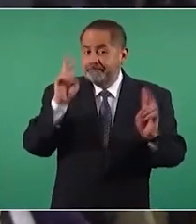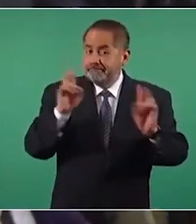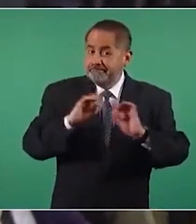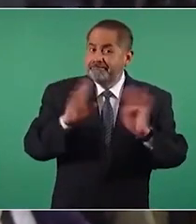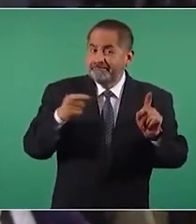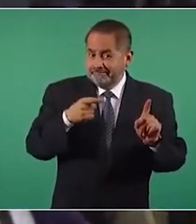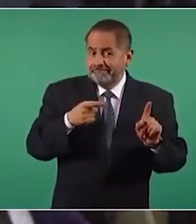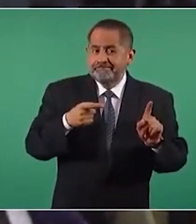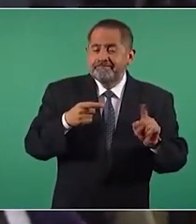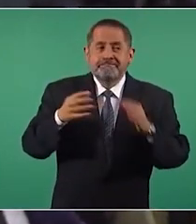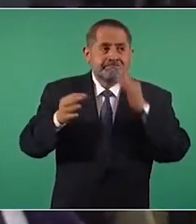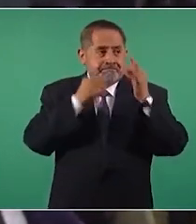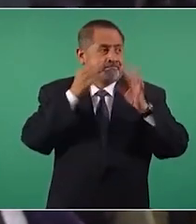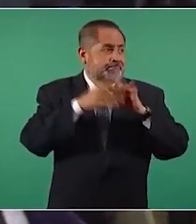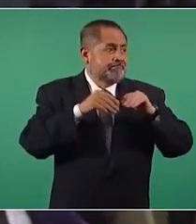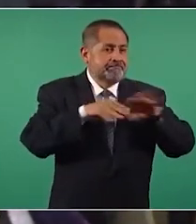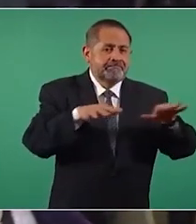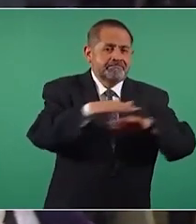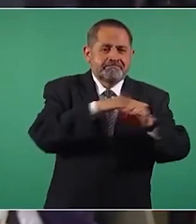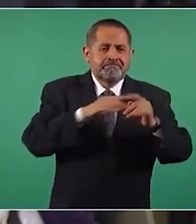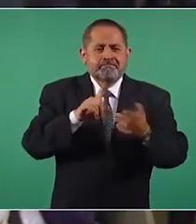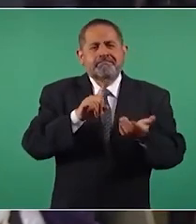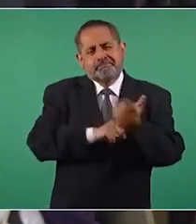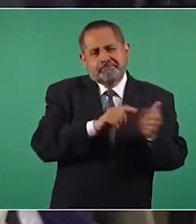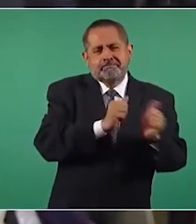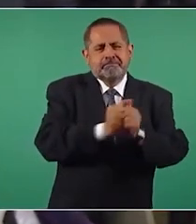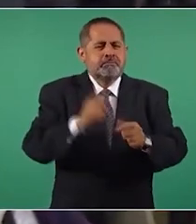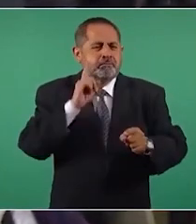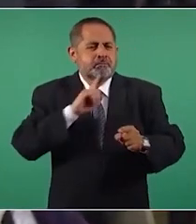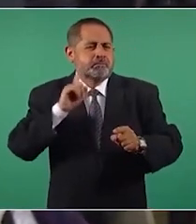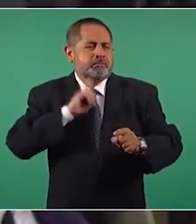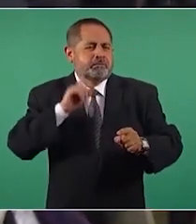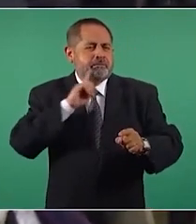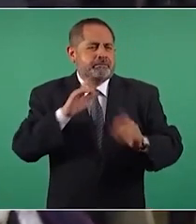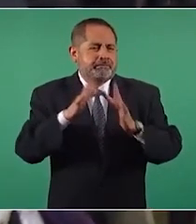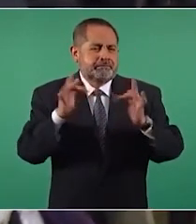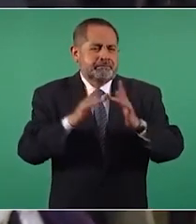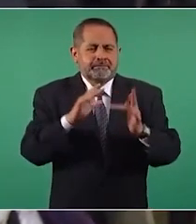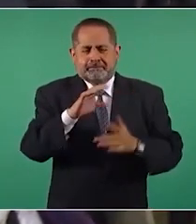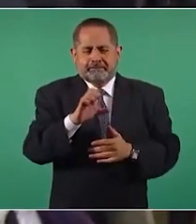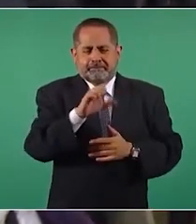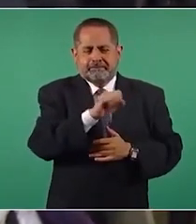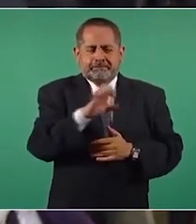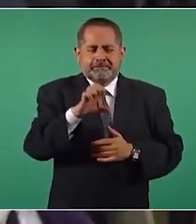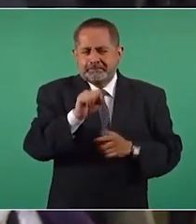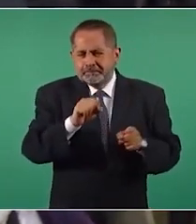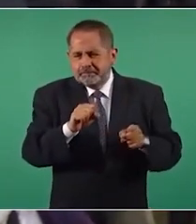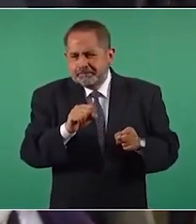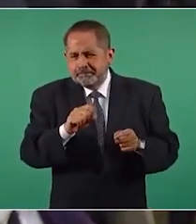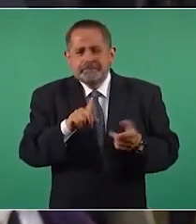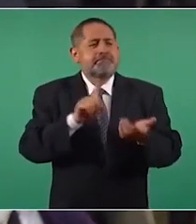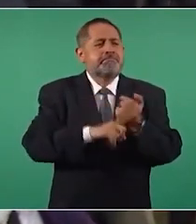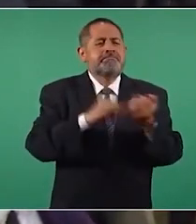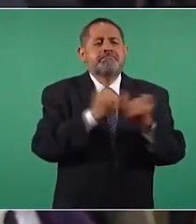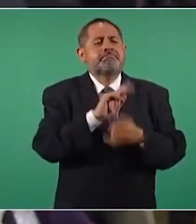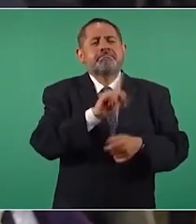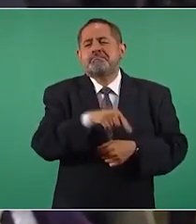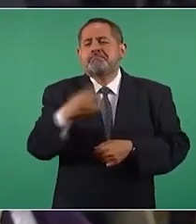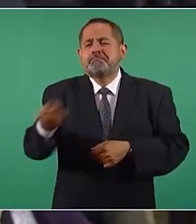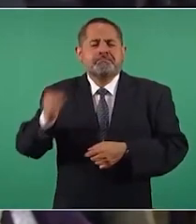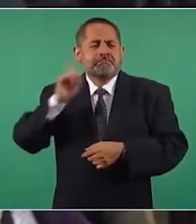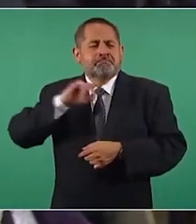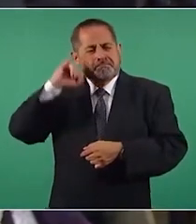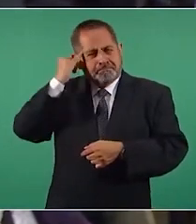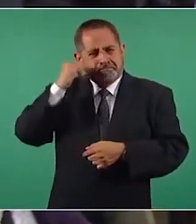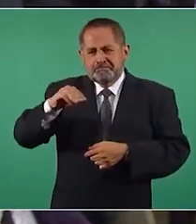controversial en los medios de comunicación por el caso Cases, pero también simboliza mucho, al igual que la indígena de Milpalta, que usted hizo